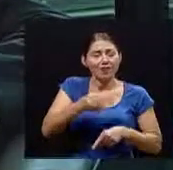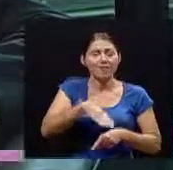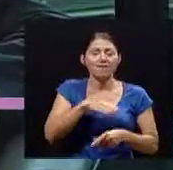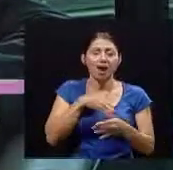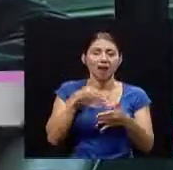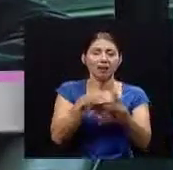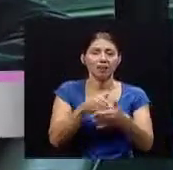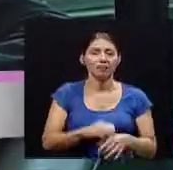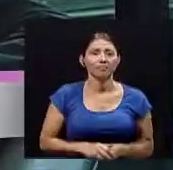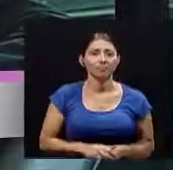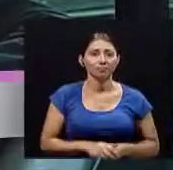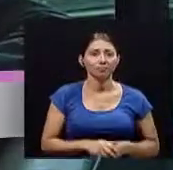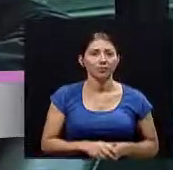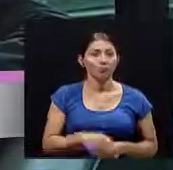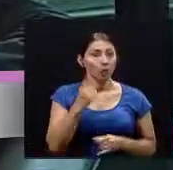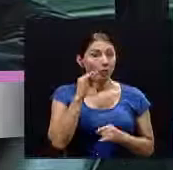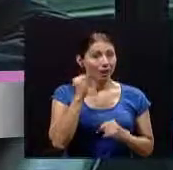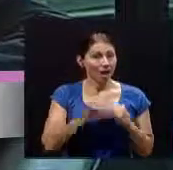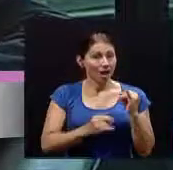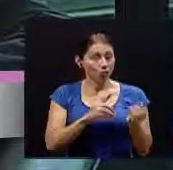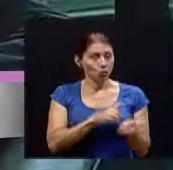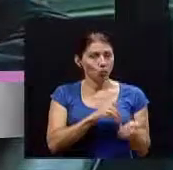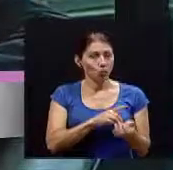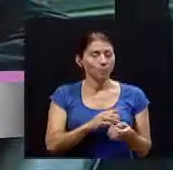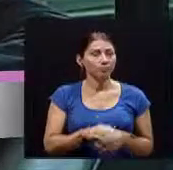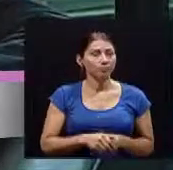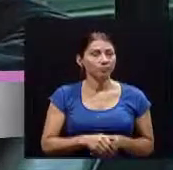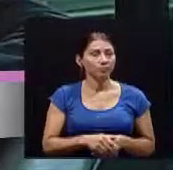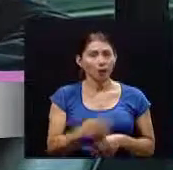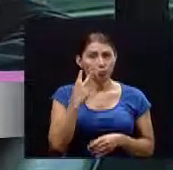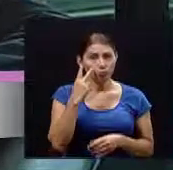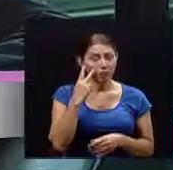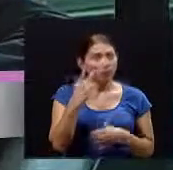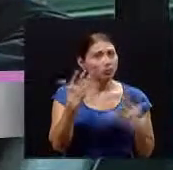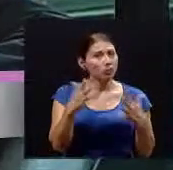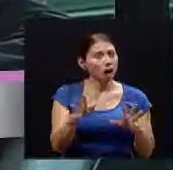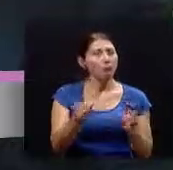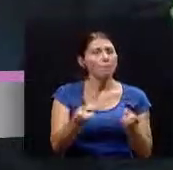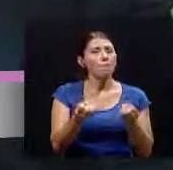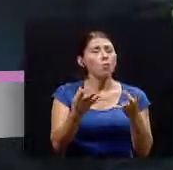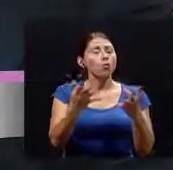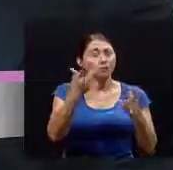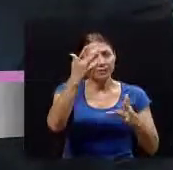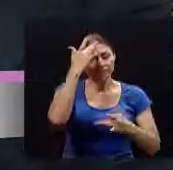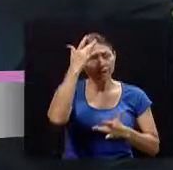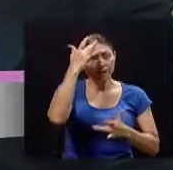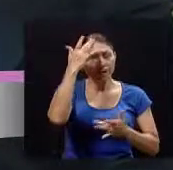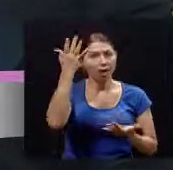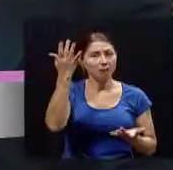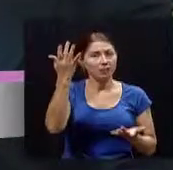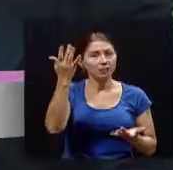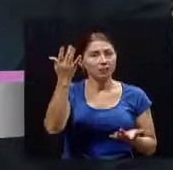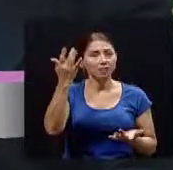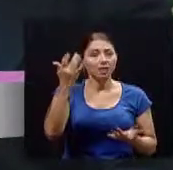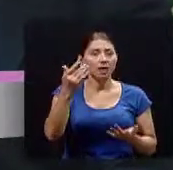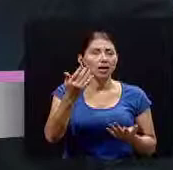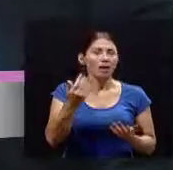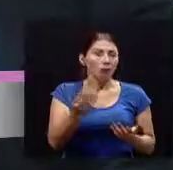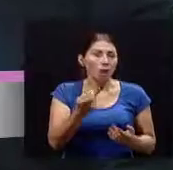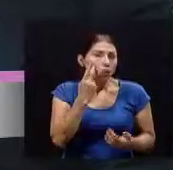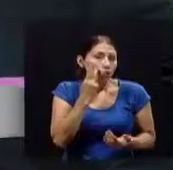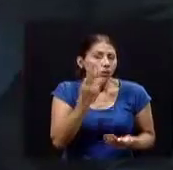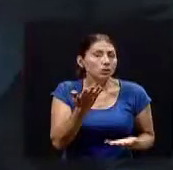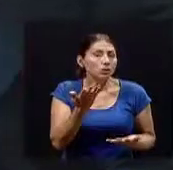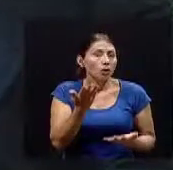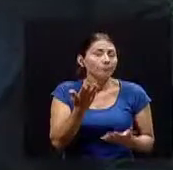Bueno para cerrar doctor hemos visto como como bastantes enfermedades puntualmente no tanto pero si hemos visto como